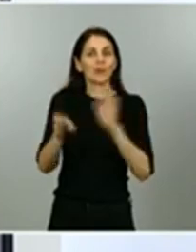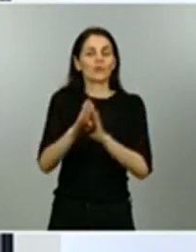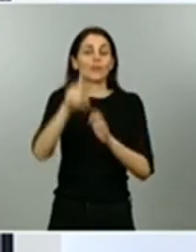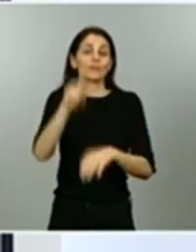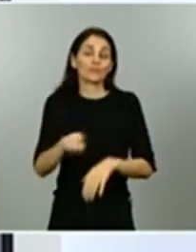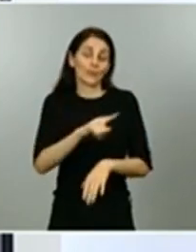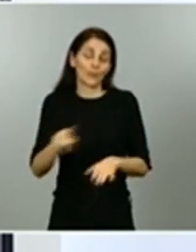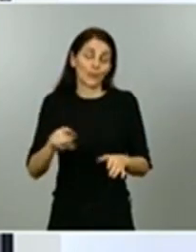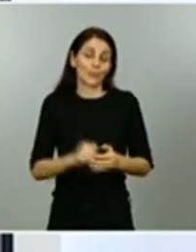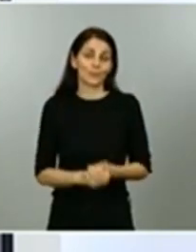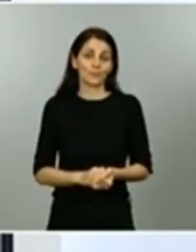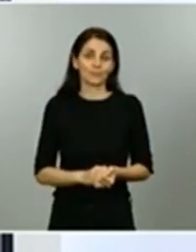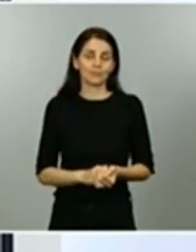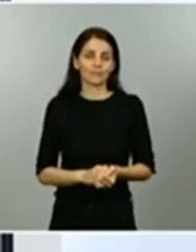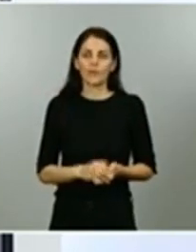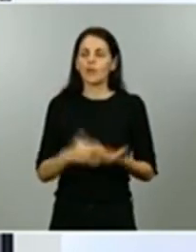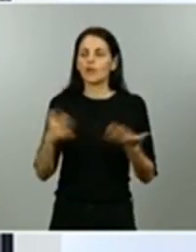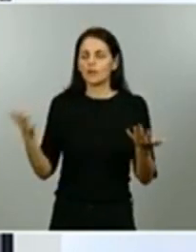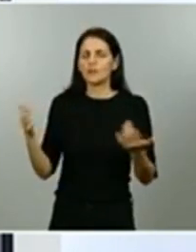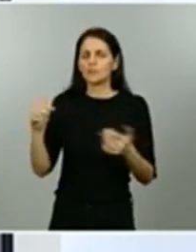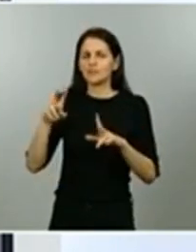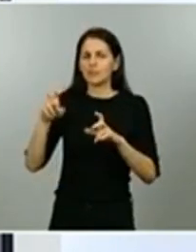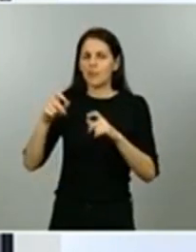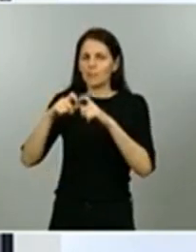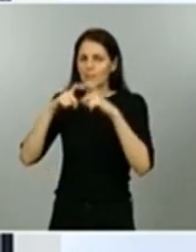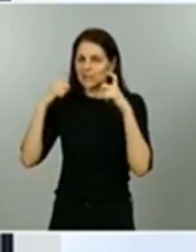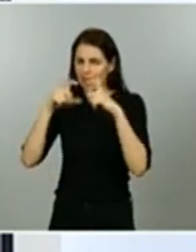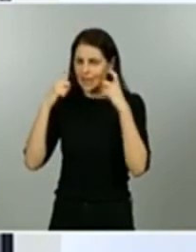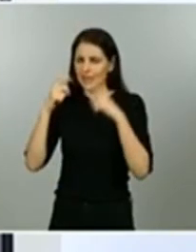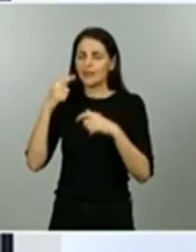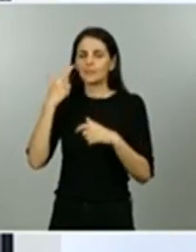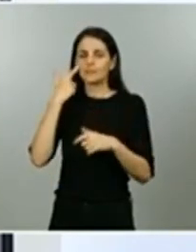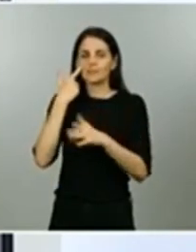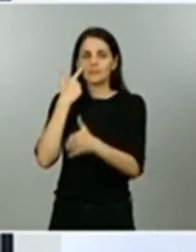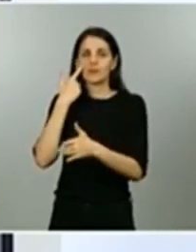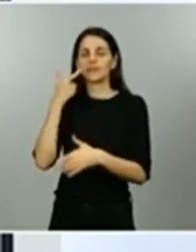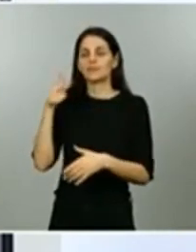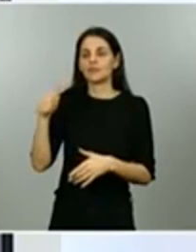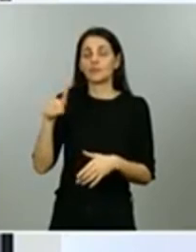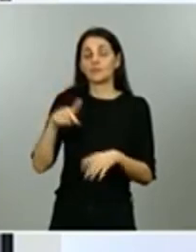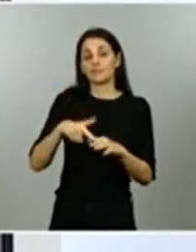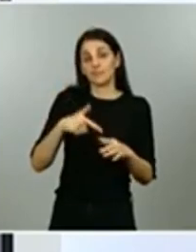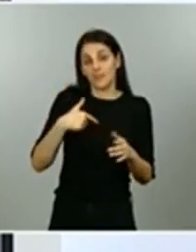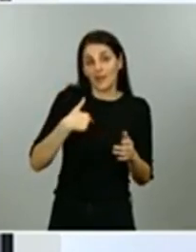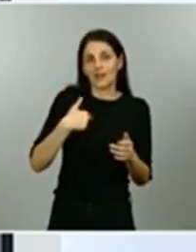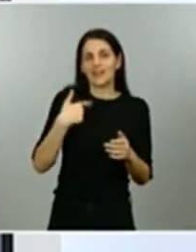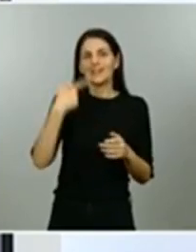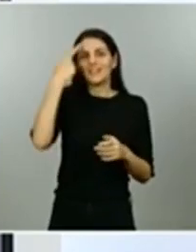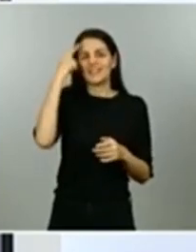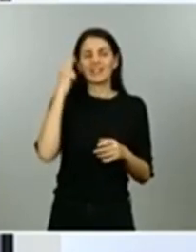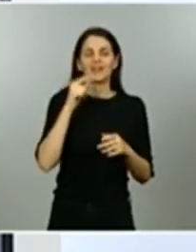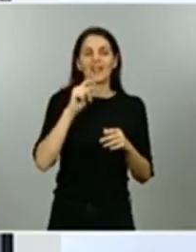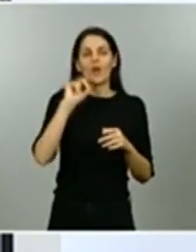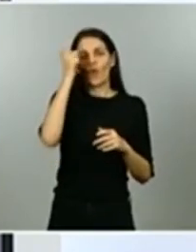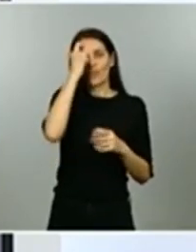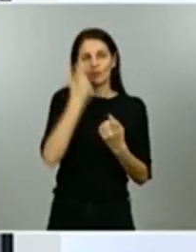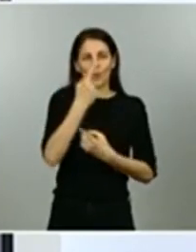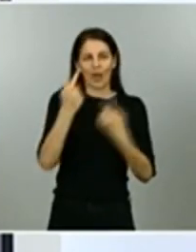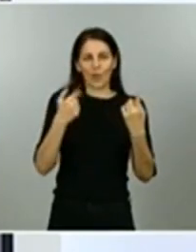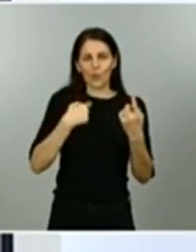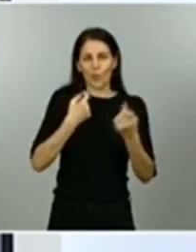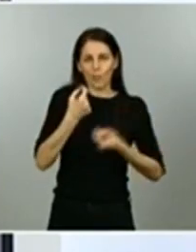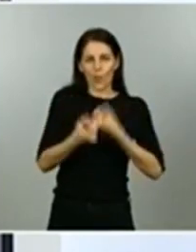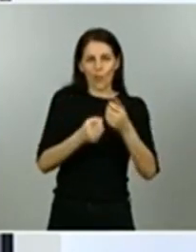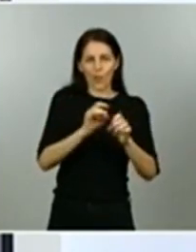progresivamente igual que vamos conociendo el significado de la famosa R y de algunos otros términos epidemiológicos también vamos poco a poco entendiendo